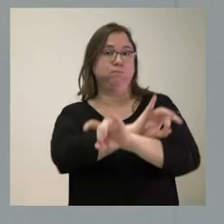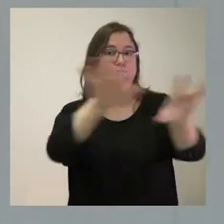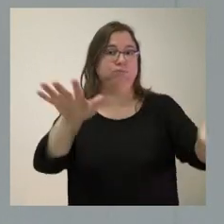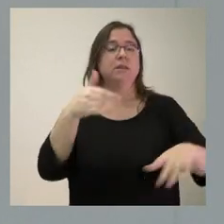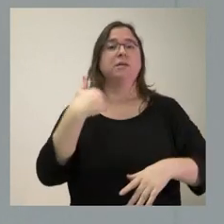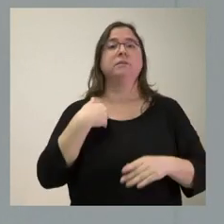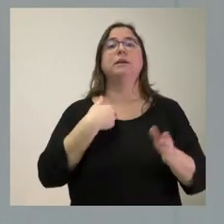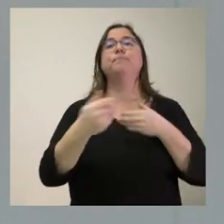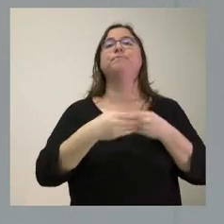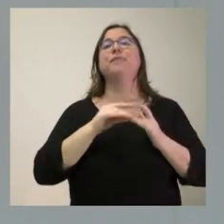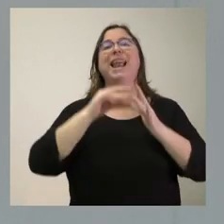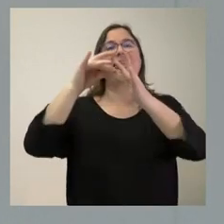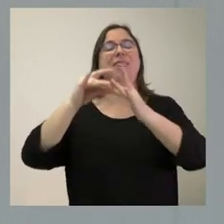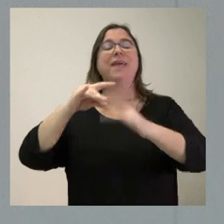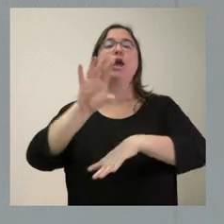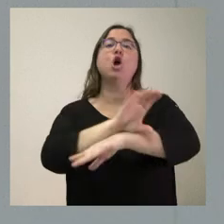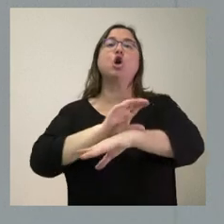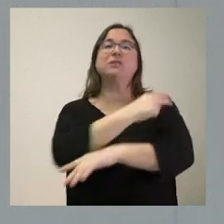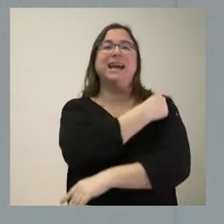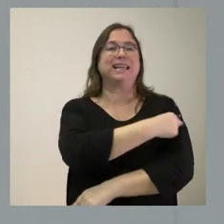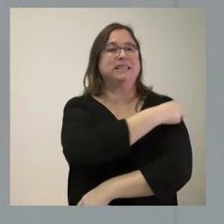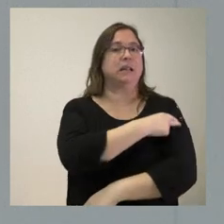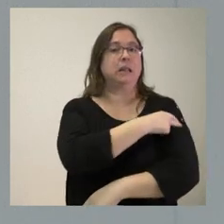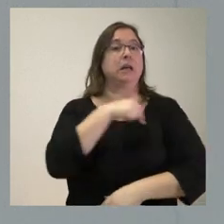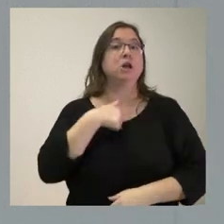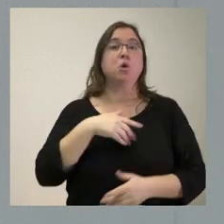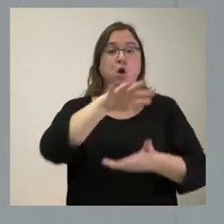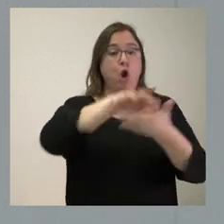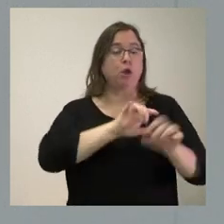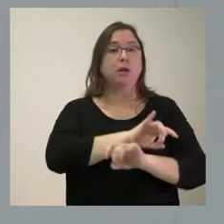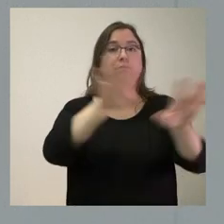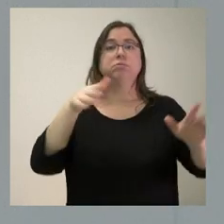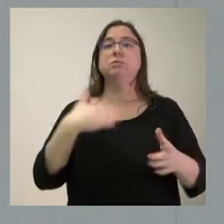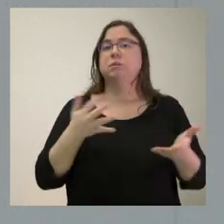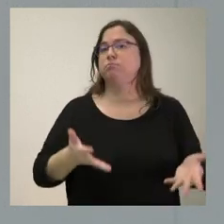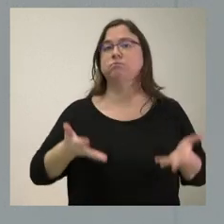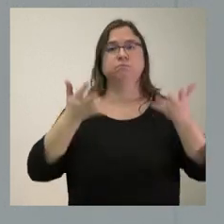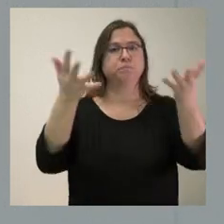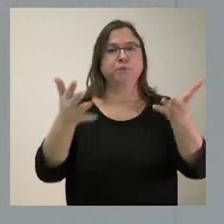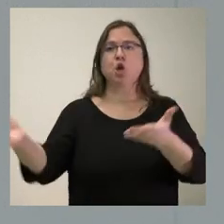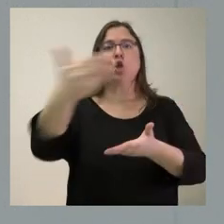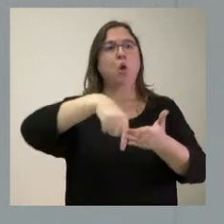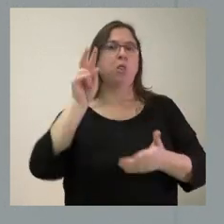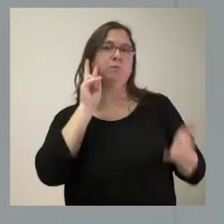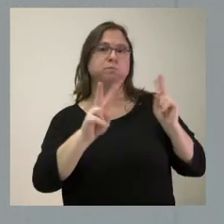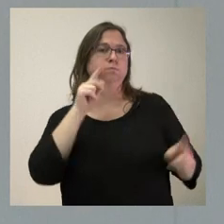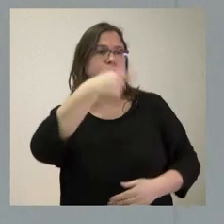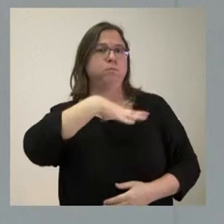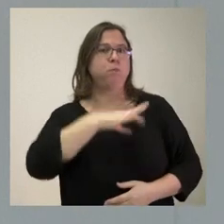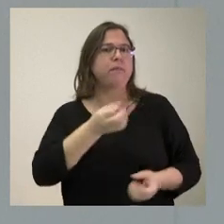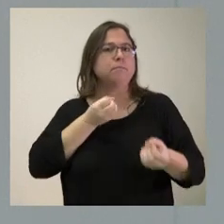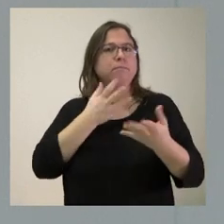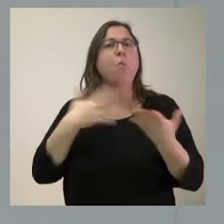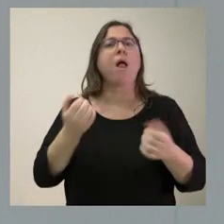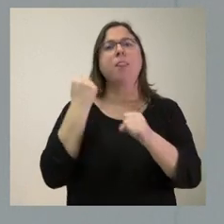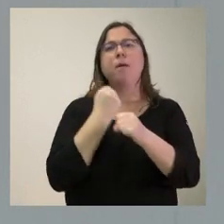liderazgo de la Consejería de Sanidad. Y, lógicamente, esa nota de prensa, como se informó, estaba a disposición de todos ustedes, informando cuáles eran los